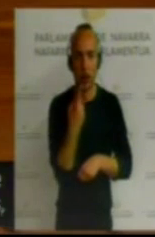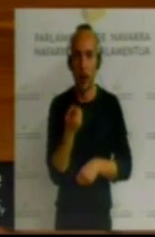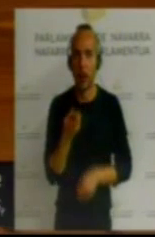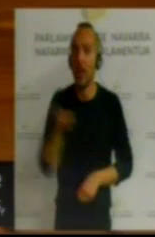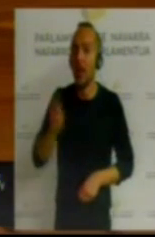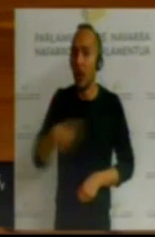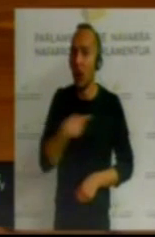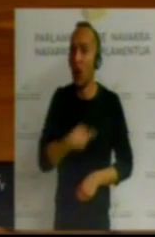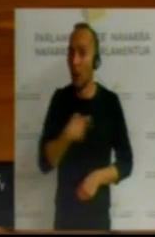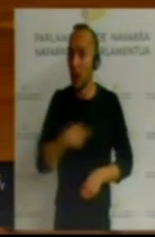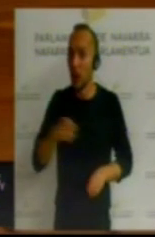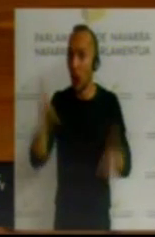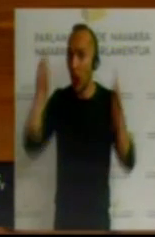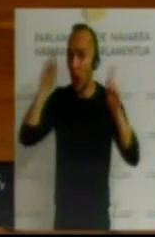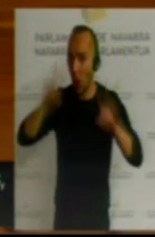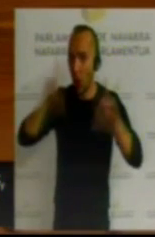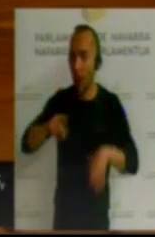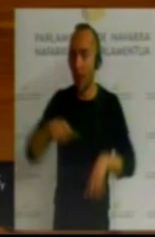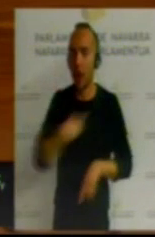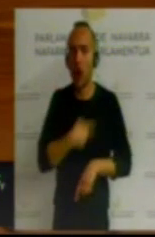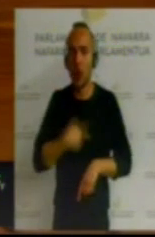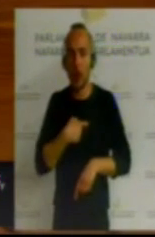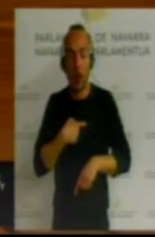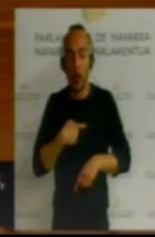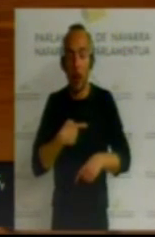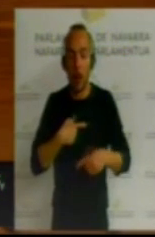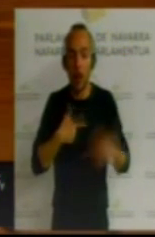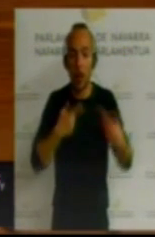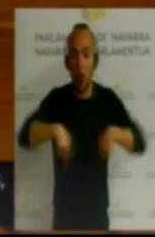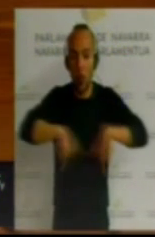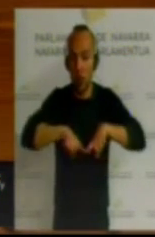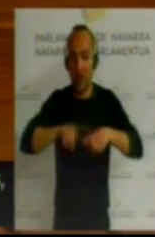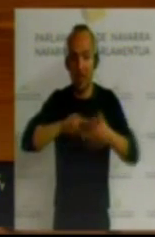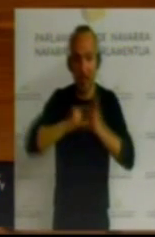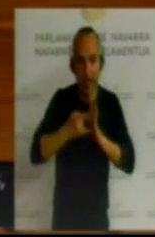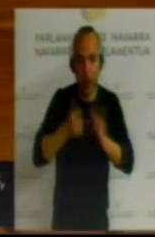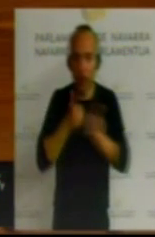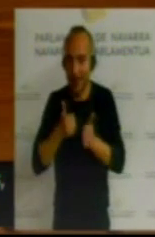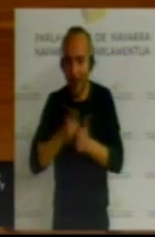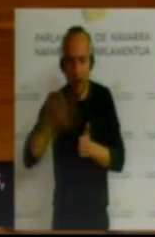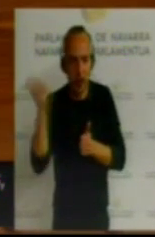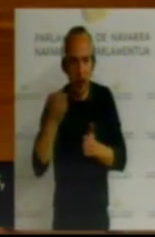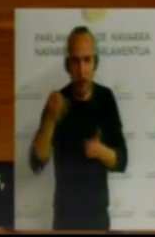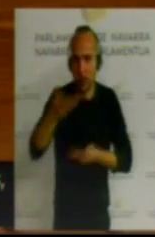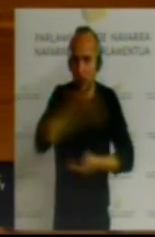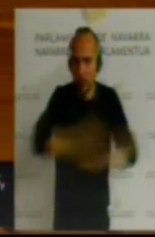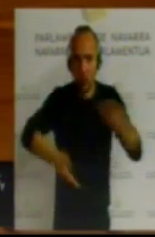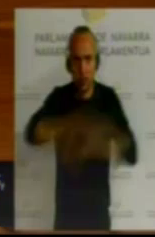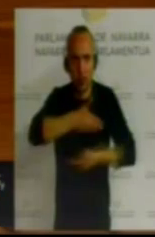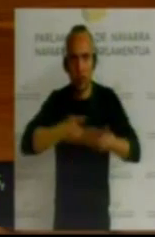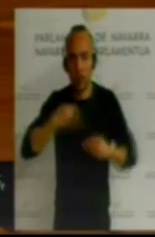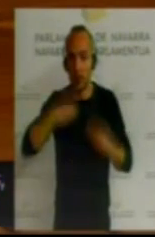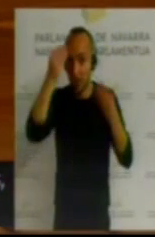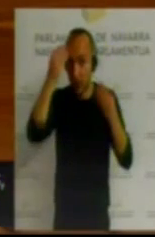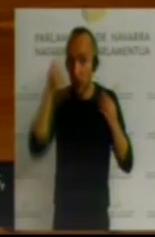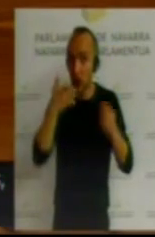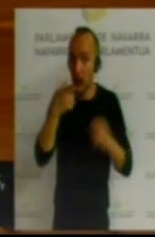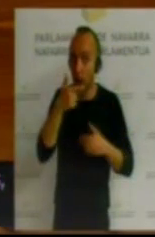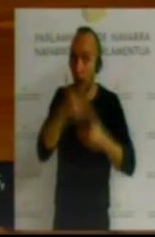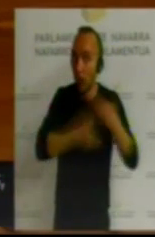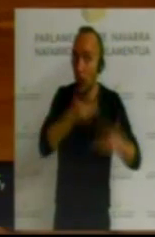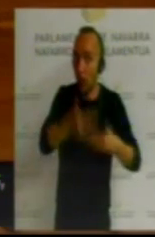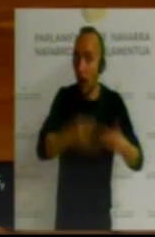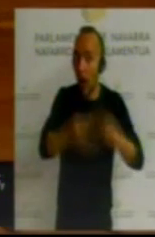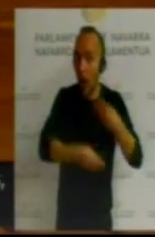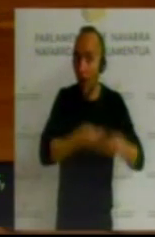comisiones de docencia, con las juntas técnico-asistenciales, etc. Estamos seguros que de esta forma de proceder contribuye a